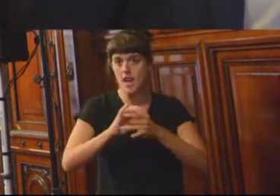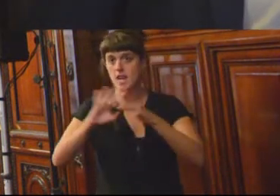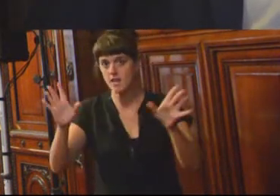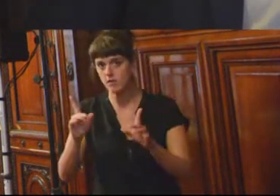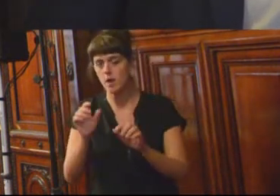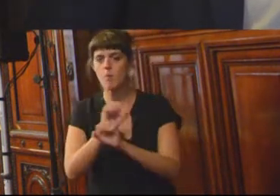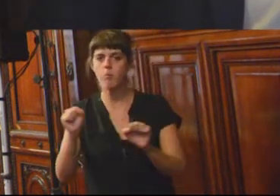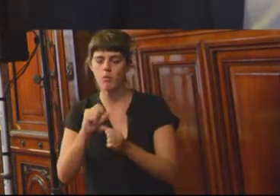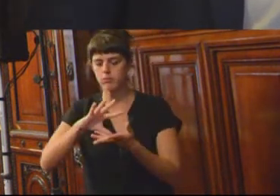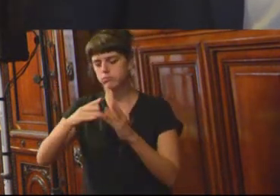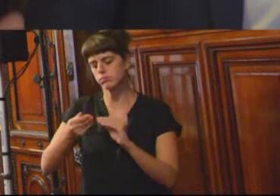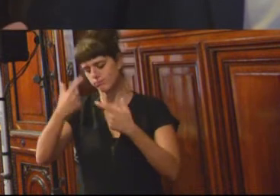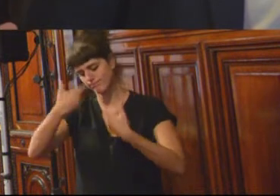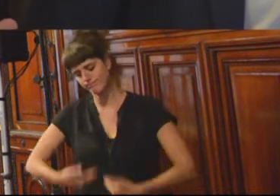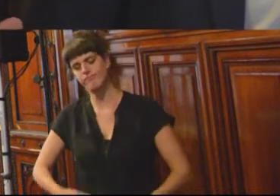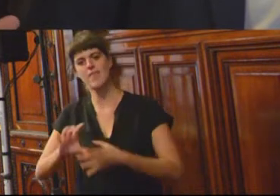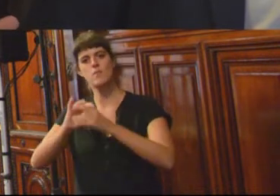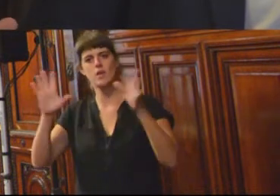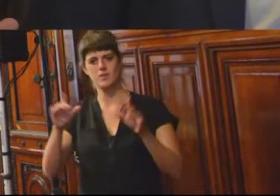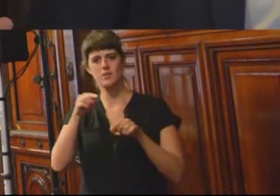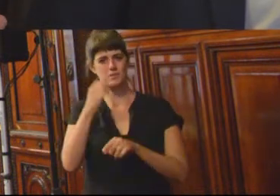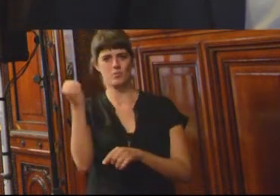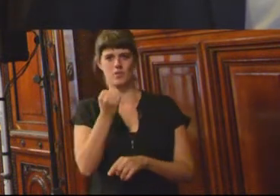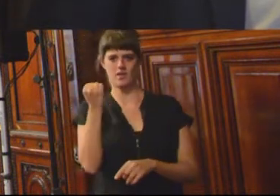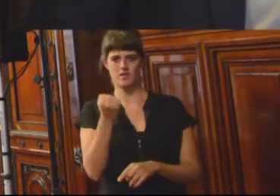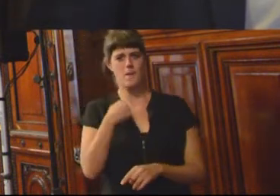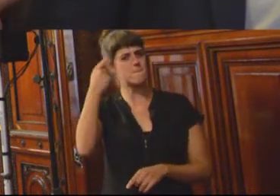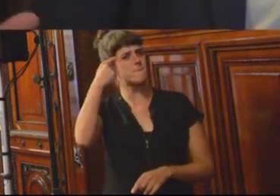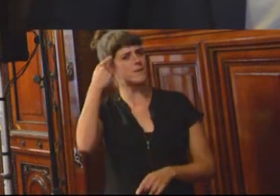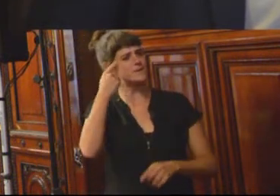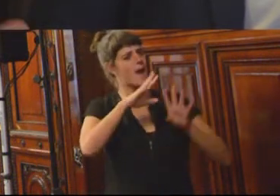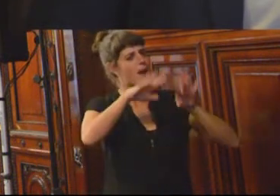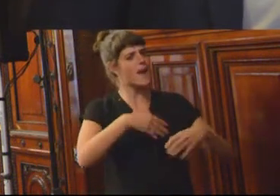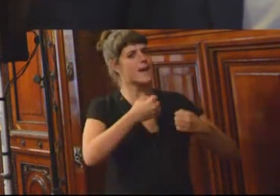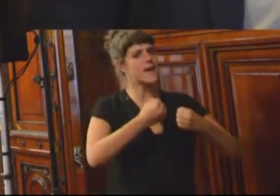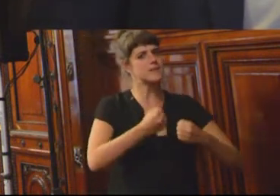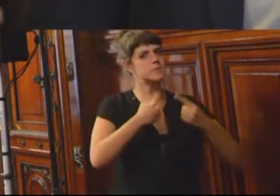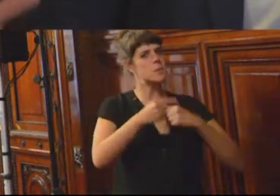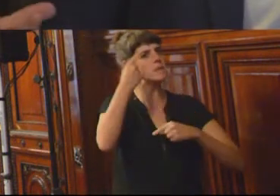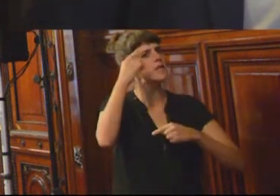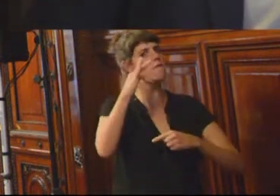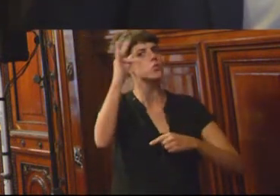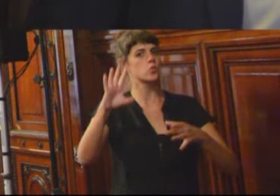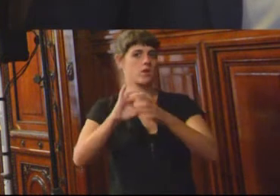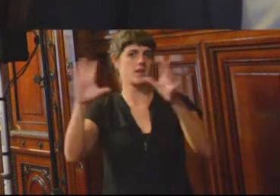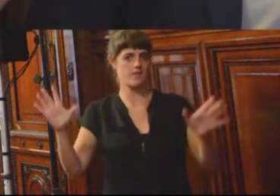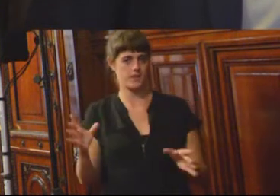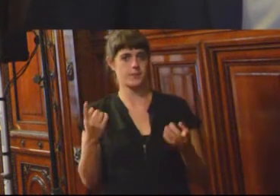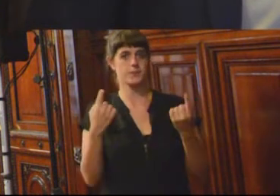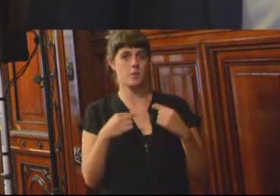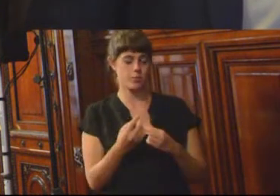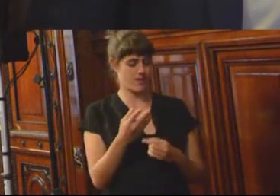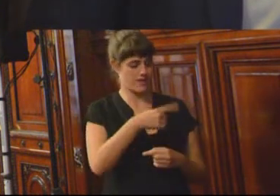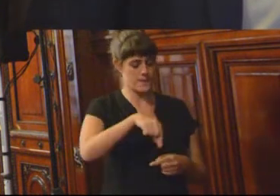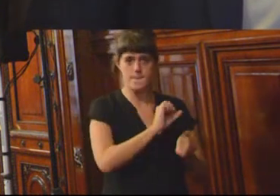en el paradigma. Hay que pensar la cárcel para afuera. ¿Cómo la vemos mañana? Porque esta gente, nuestra gente, porque en realidad son nuestra